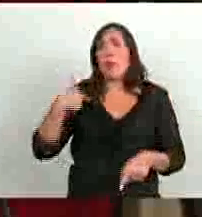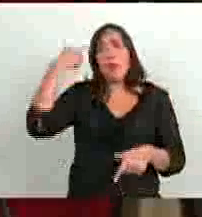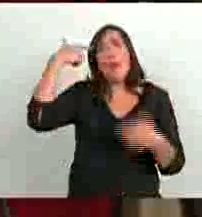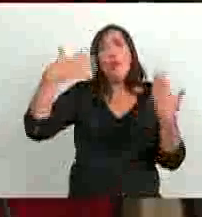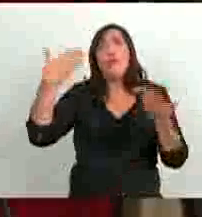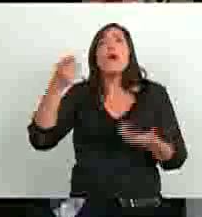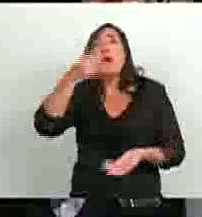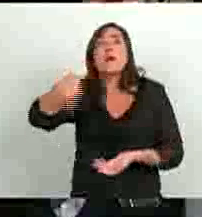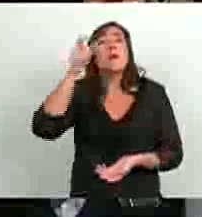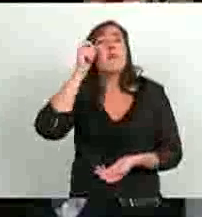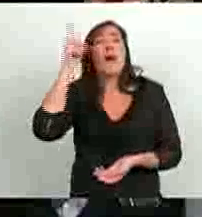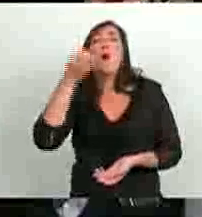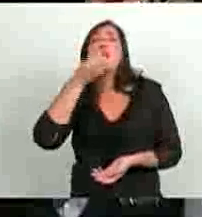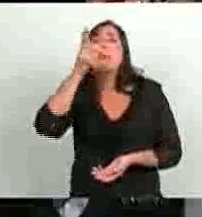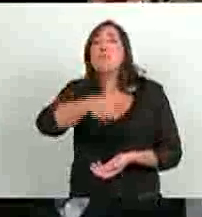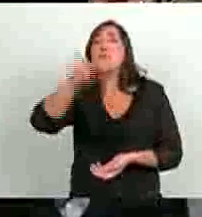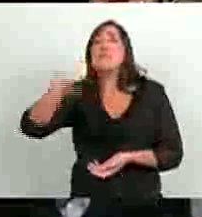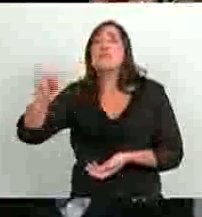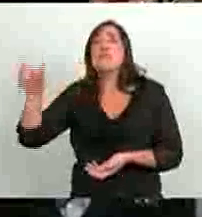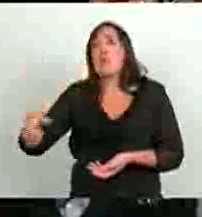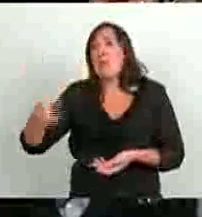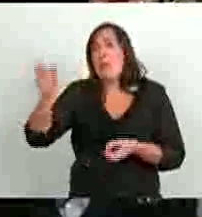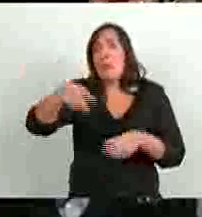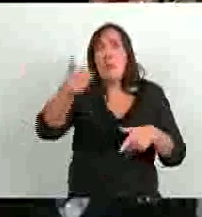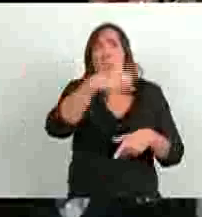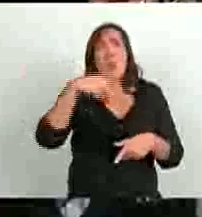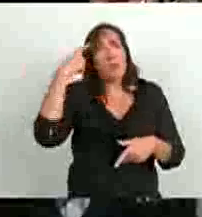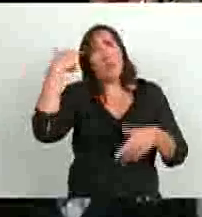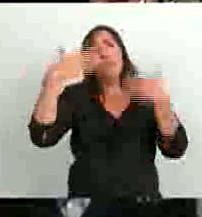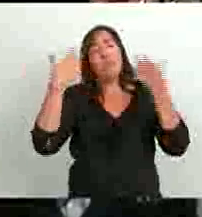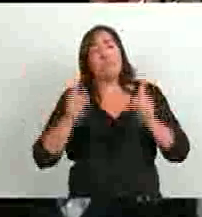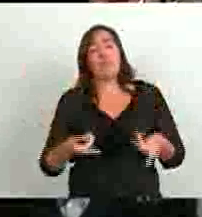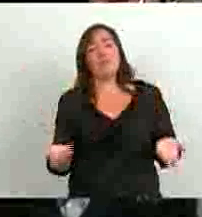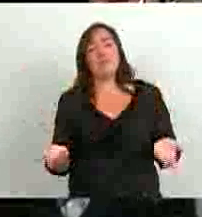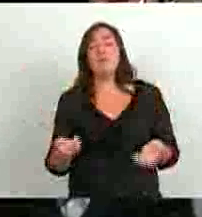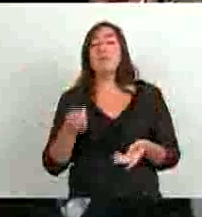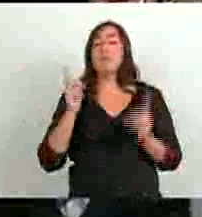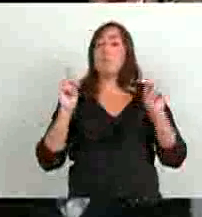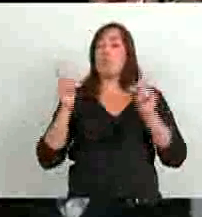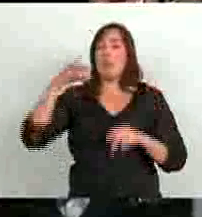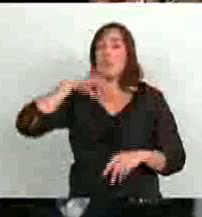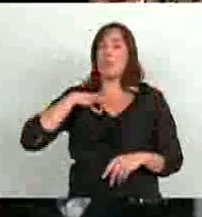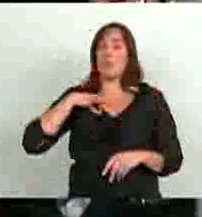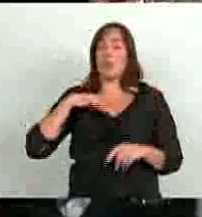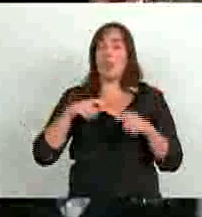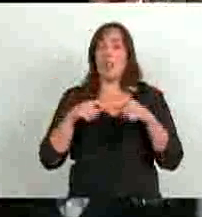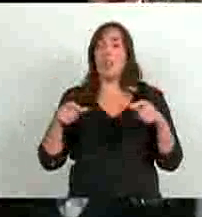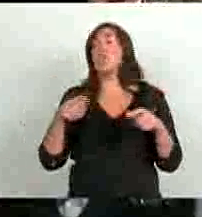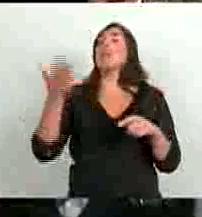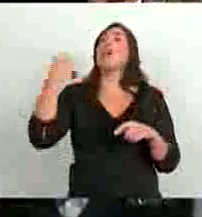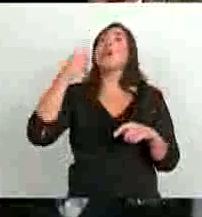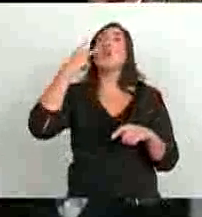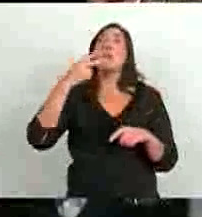imagínate lo que podía hacer cualquier ciudadano de a pie. Bien, el salario docente desde el año